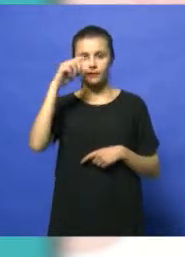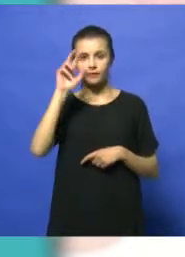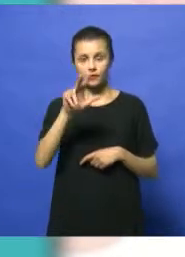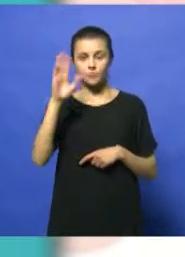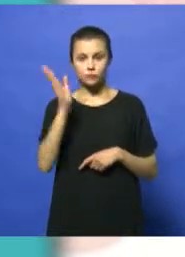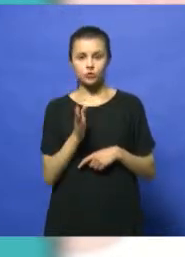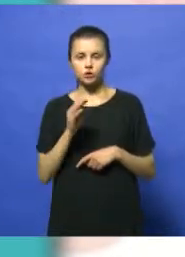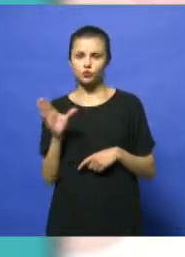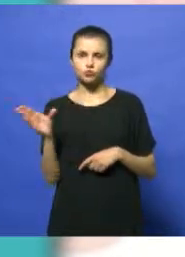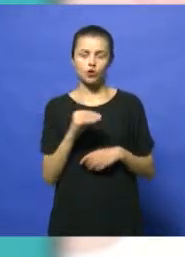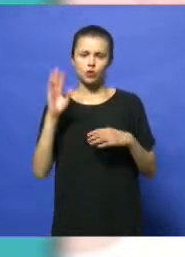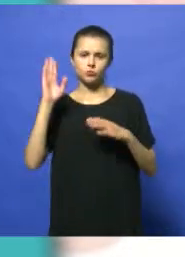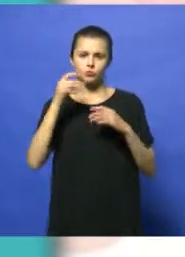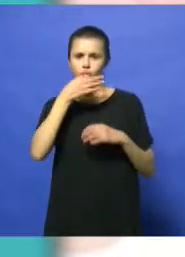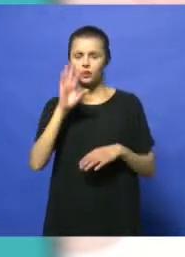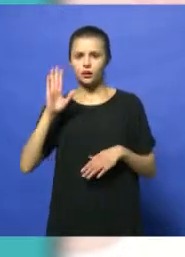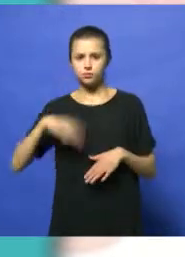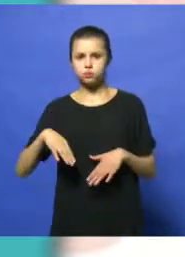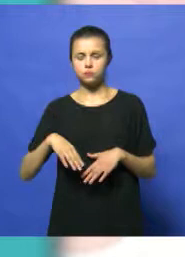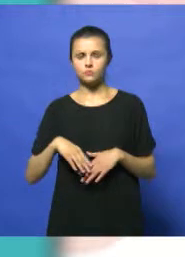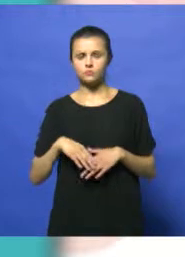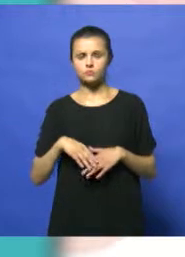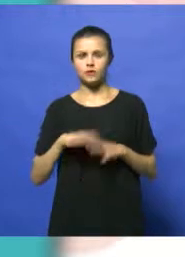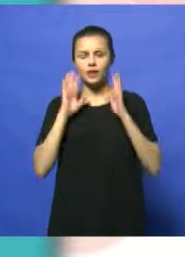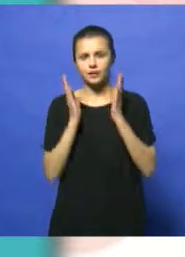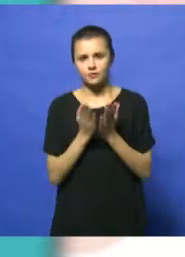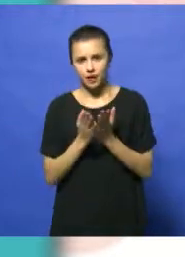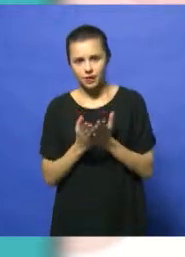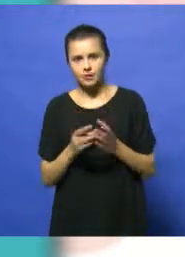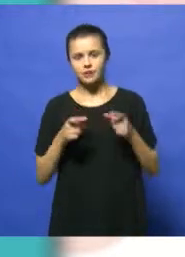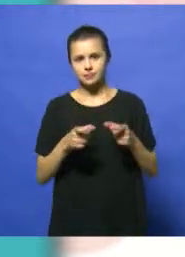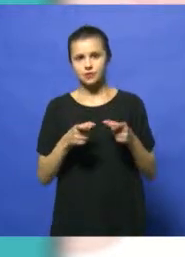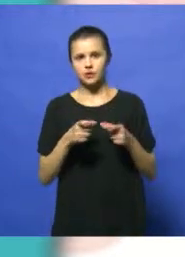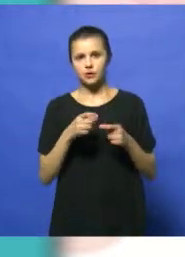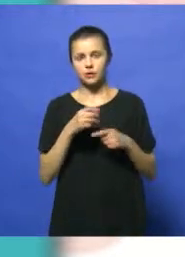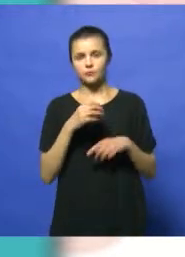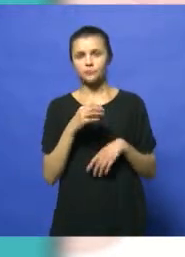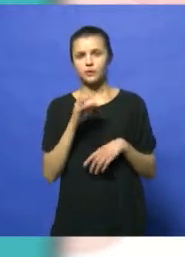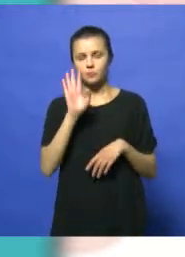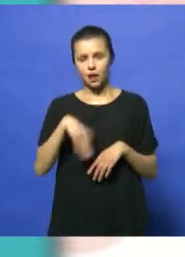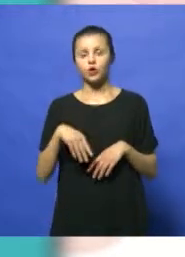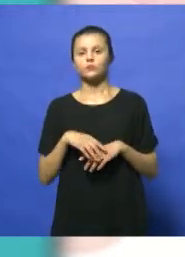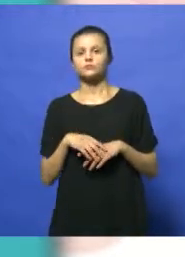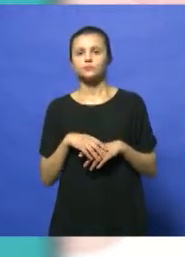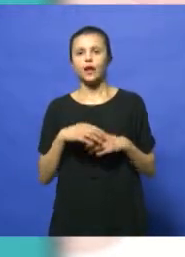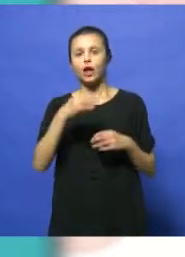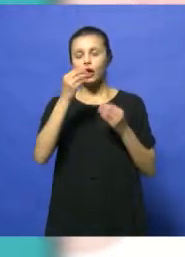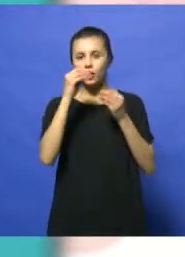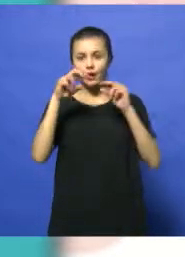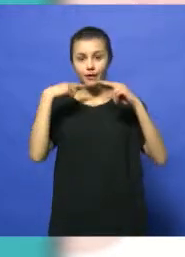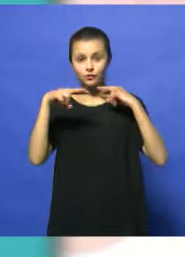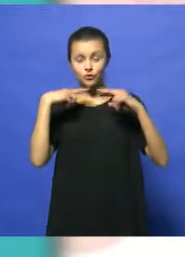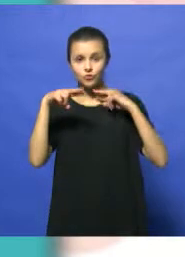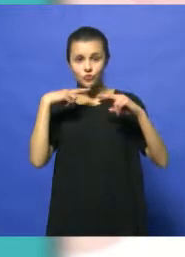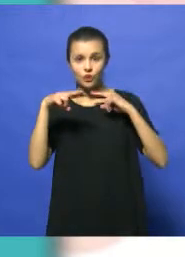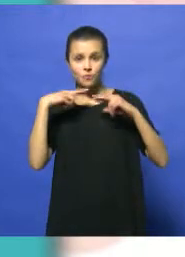menos. Todo bajó, ¿eh? Dividí, dividí, librería, 4,3% menos. En gastronomía, a pesar de lo que decía, de que